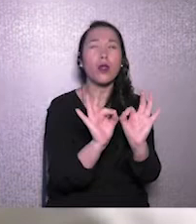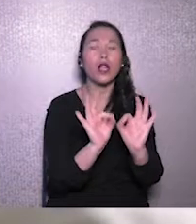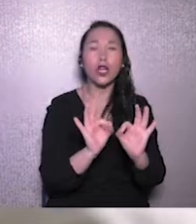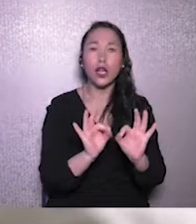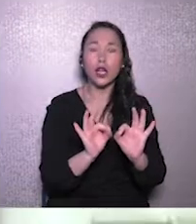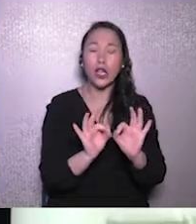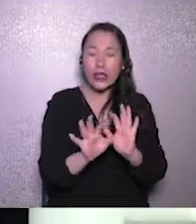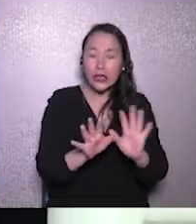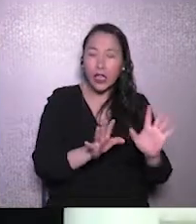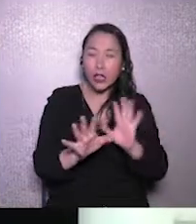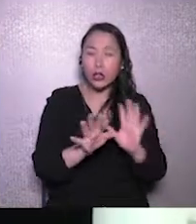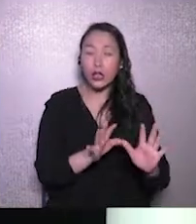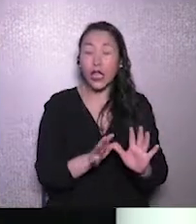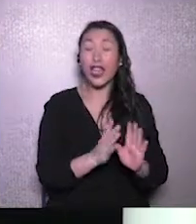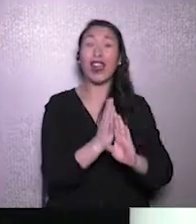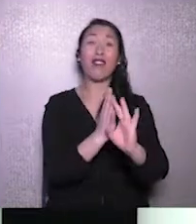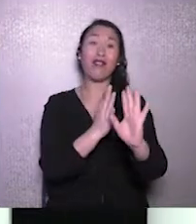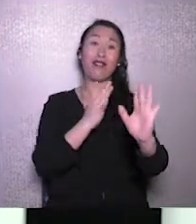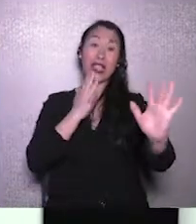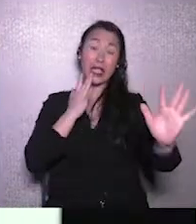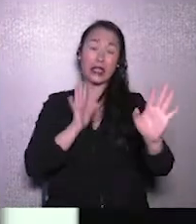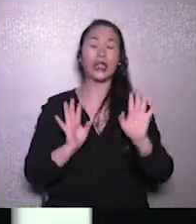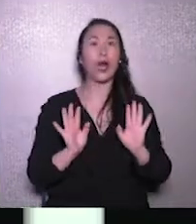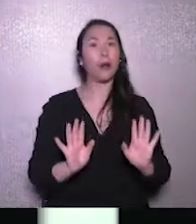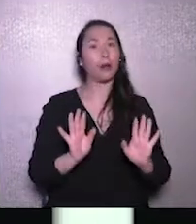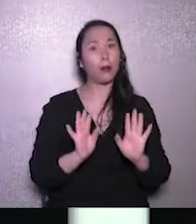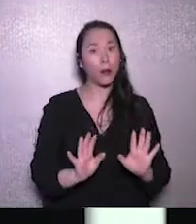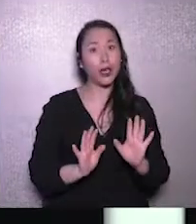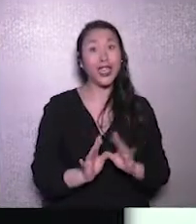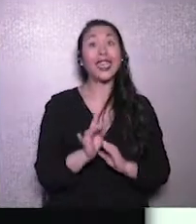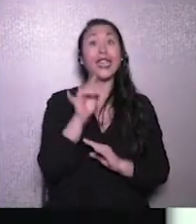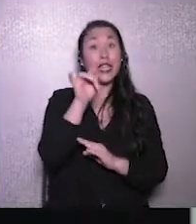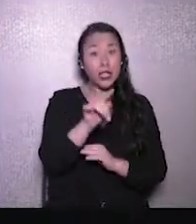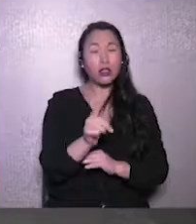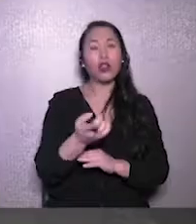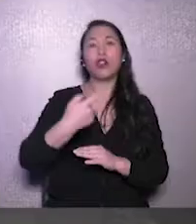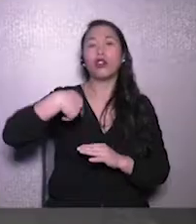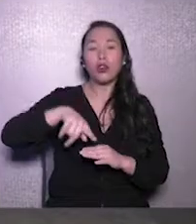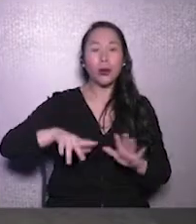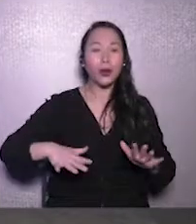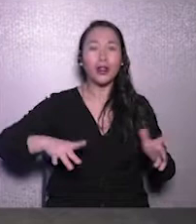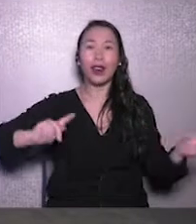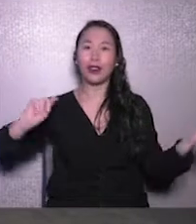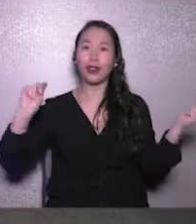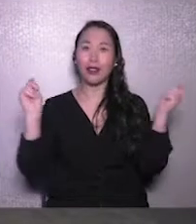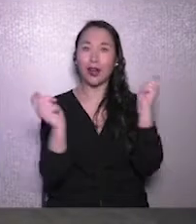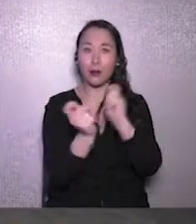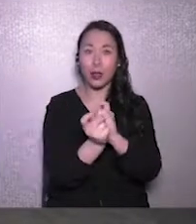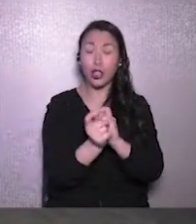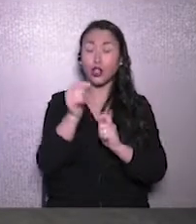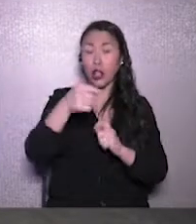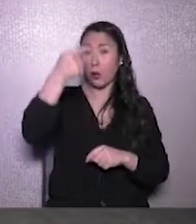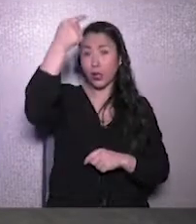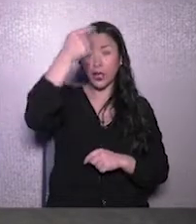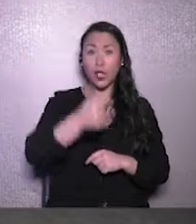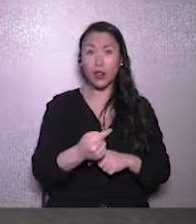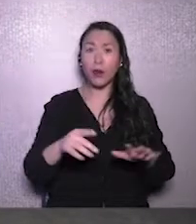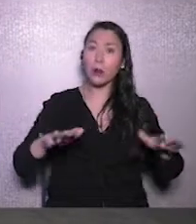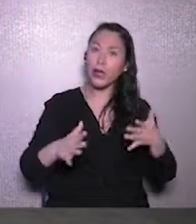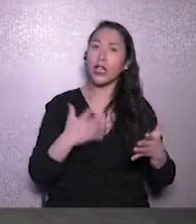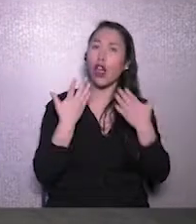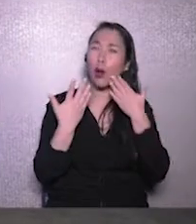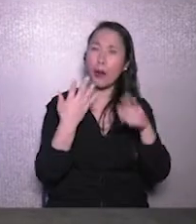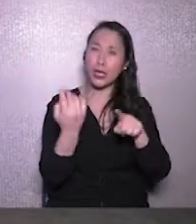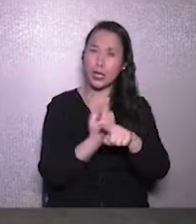micro, en las filas, en las esperas. Y eso es lo que nosotros tenemos que tratar de cambiar hoy. Y hoy día, durante el día, vamos a tratar de conversar de eso.